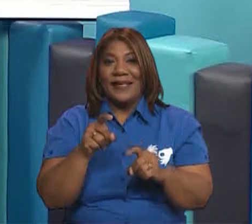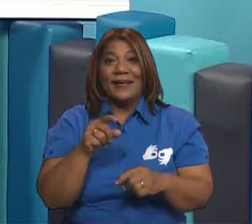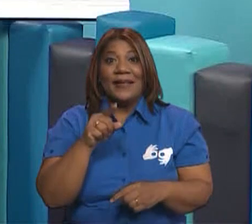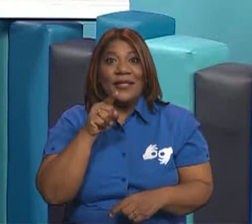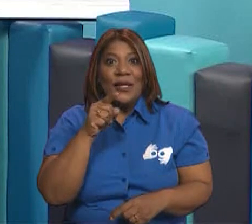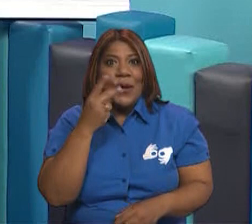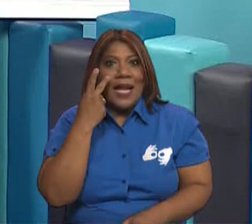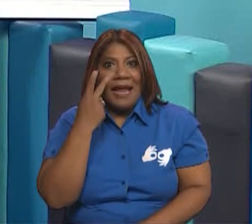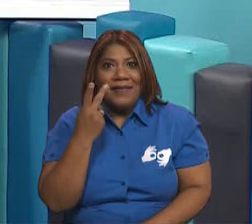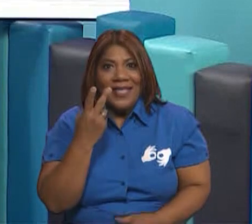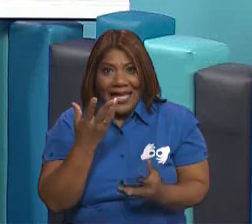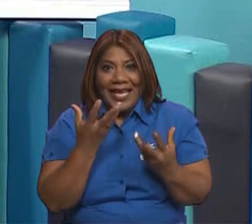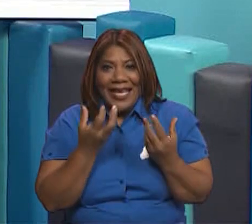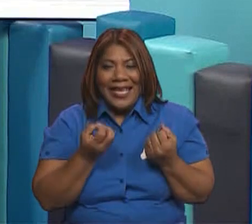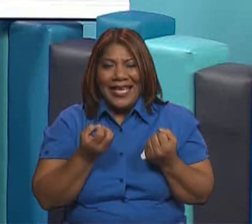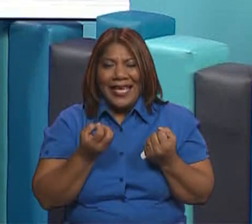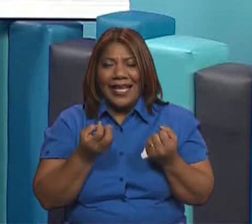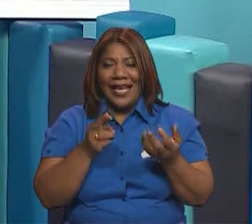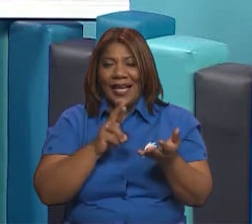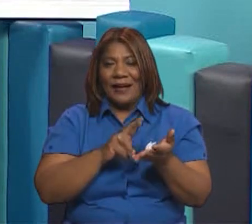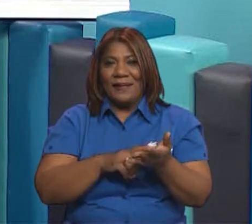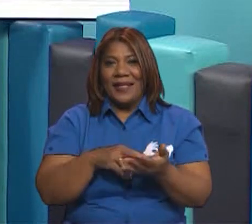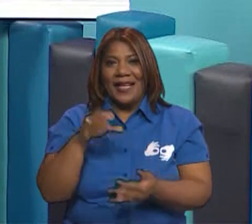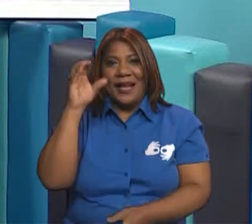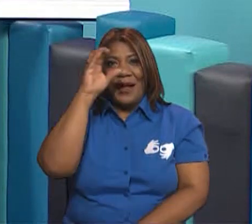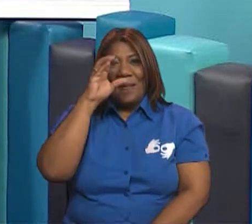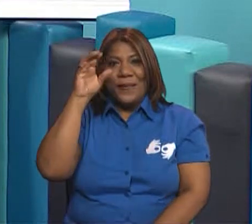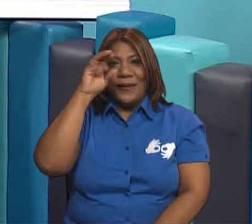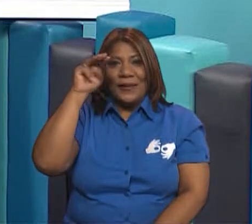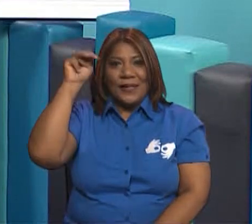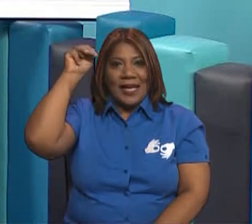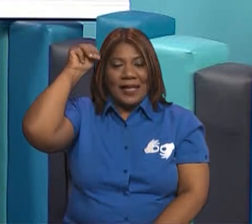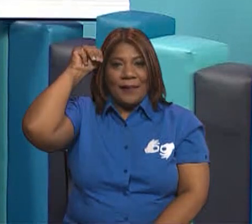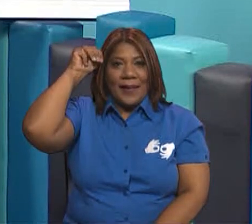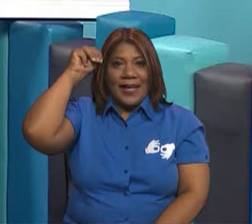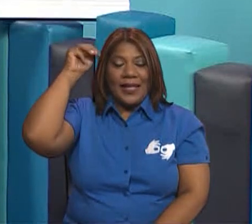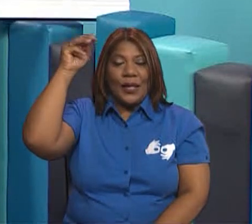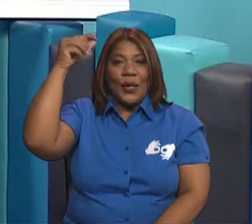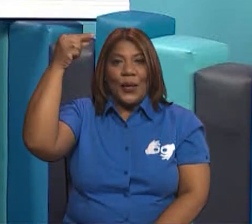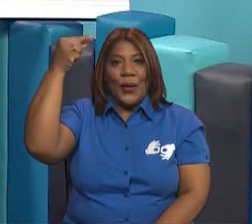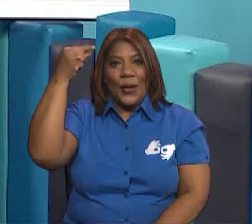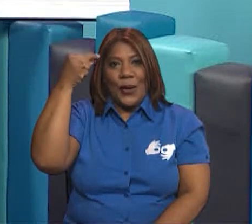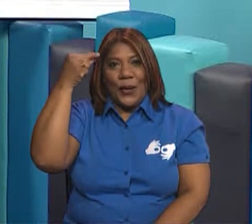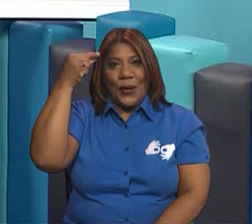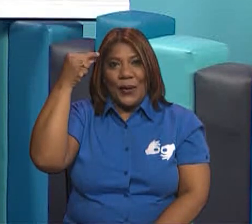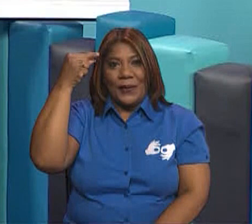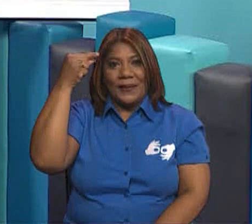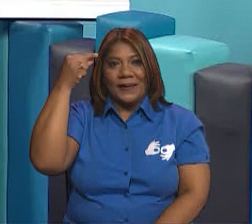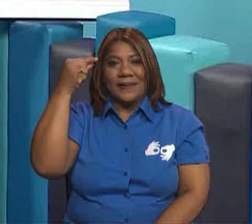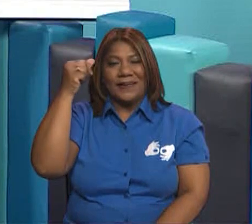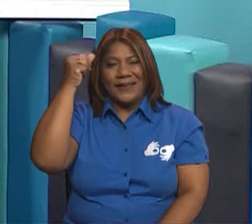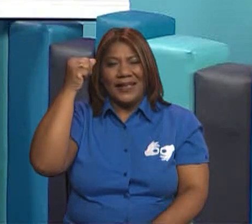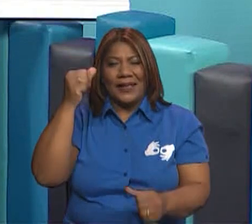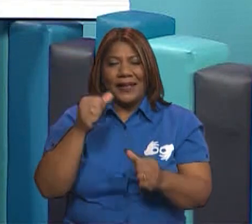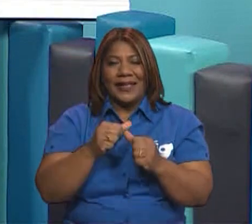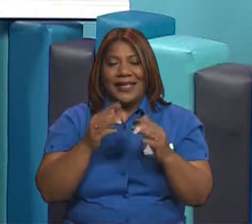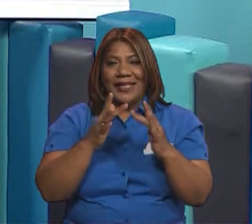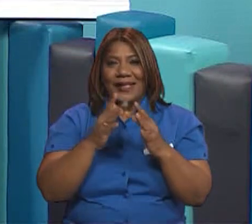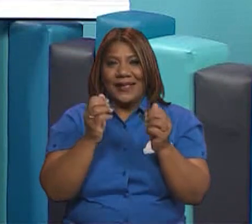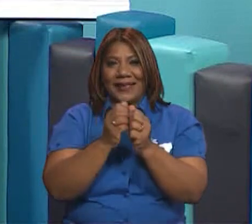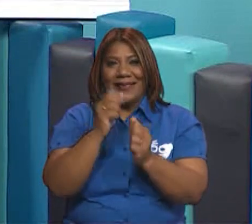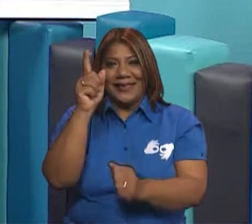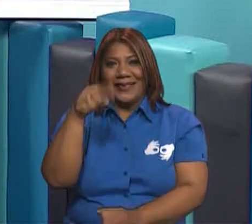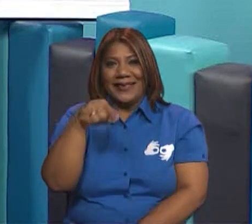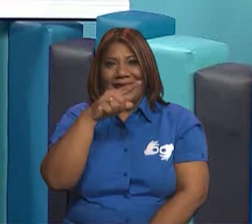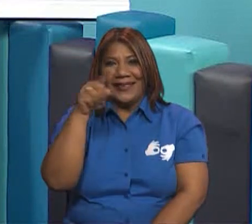perdieron alguna de las clases y quieren revivirla, pueden hacerlo a través de la aplicación de MedConGo. Recuerda, conéctate